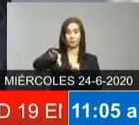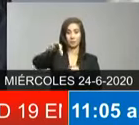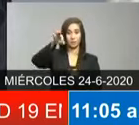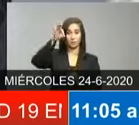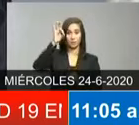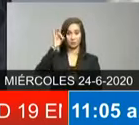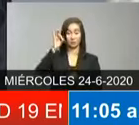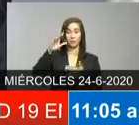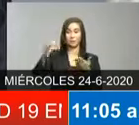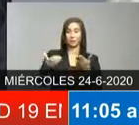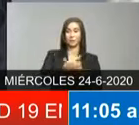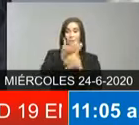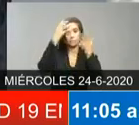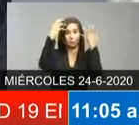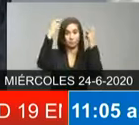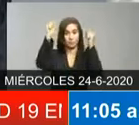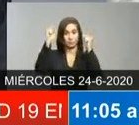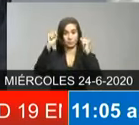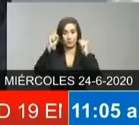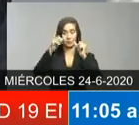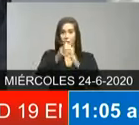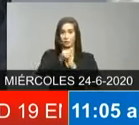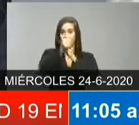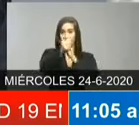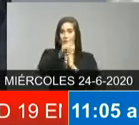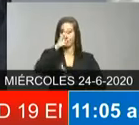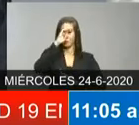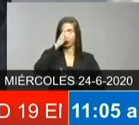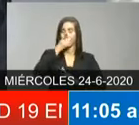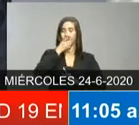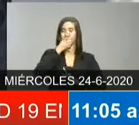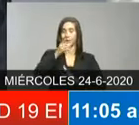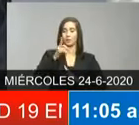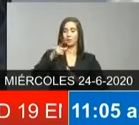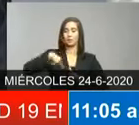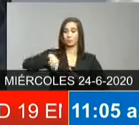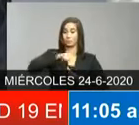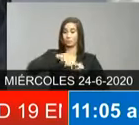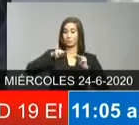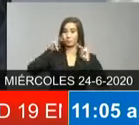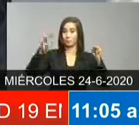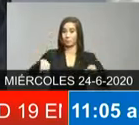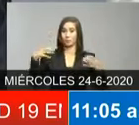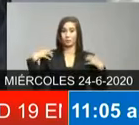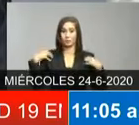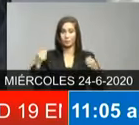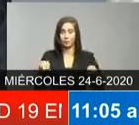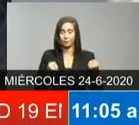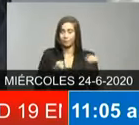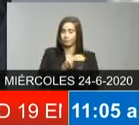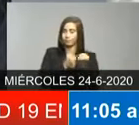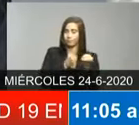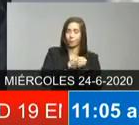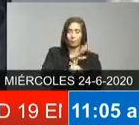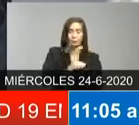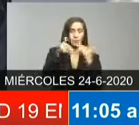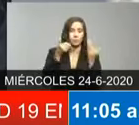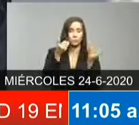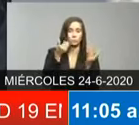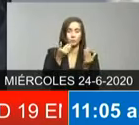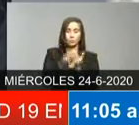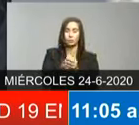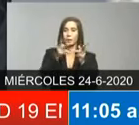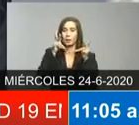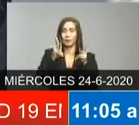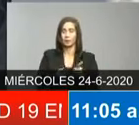los nuevos dirigentes del país y daremos todo el apoyo a la junta central electoral y a la ciudadanía para que